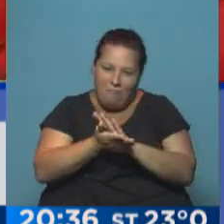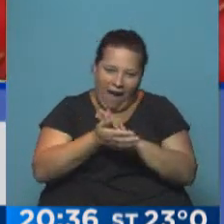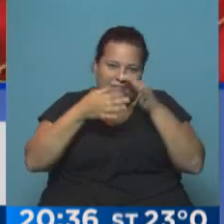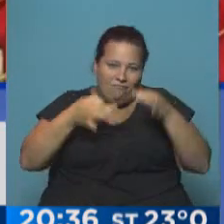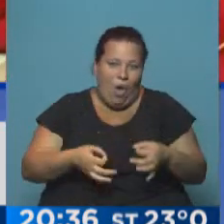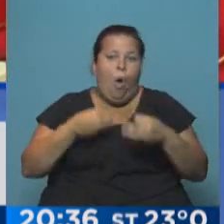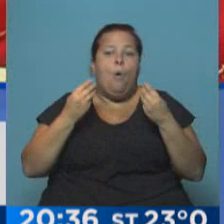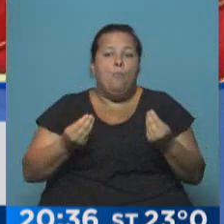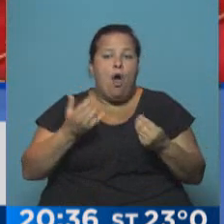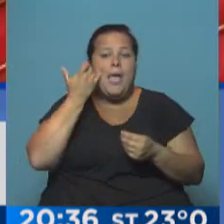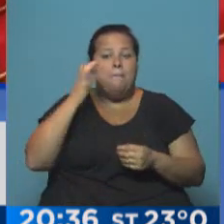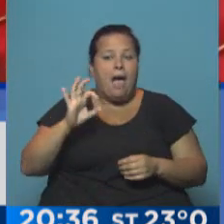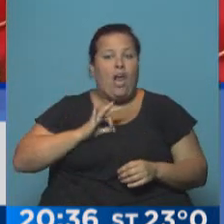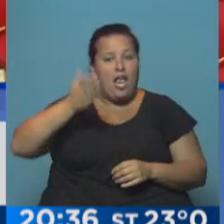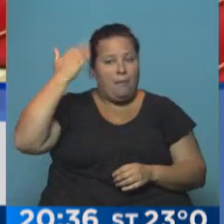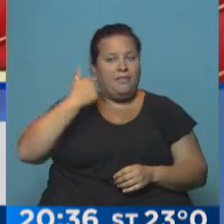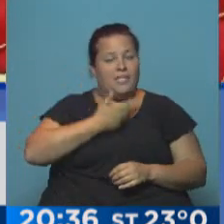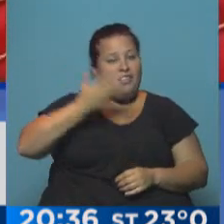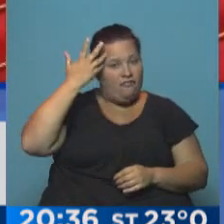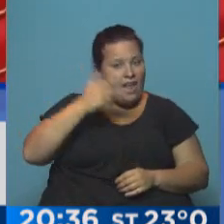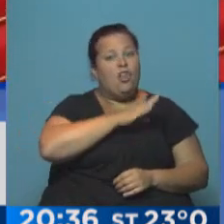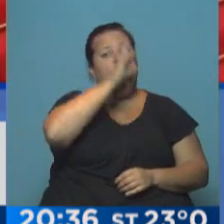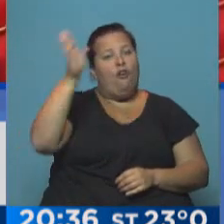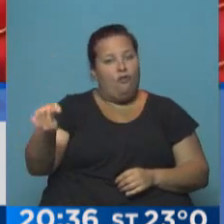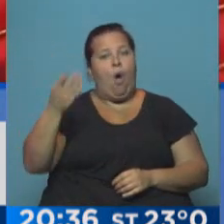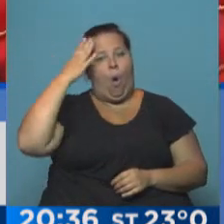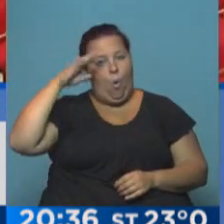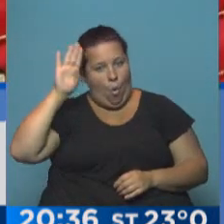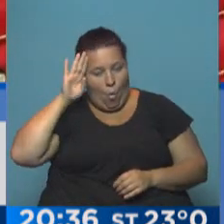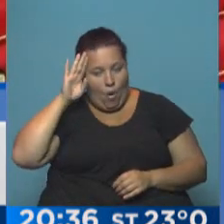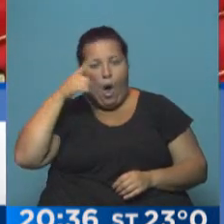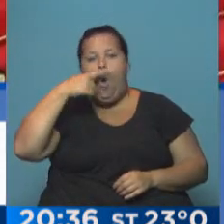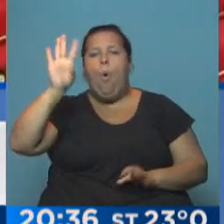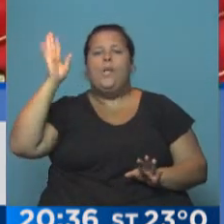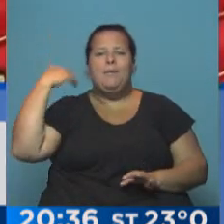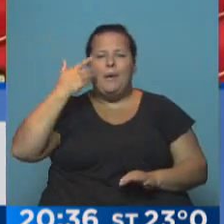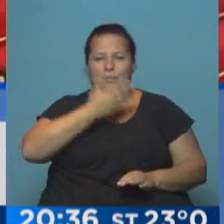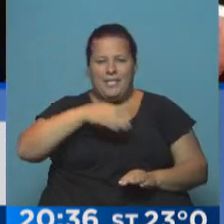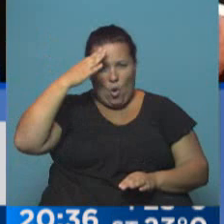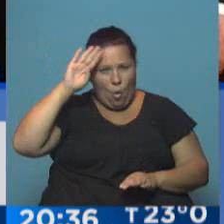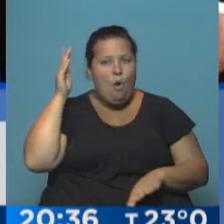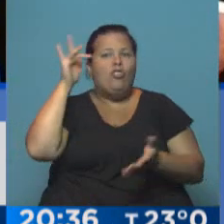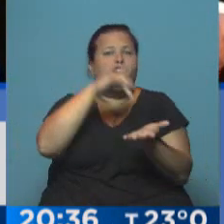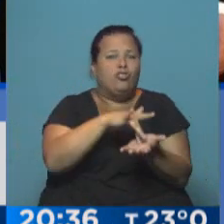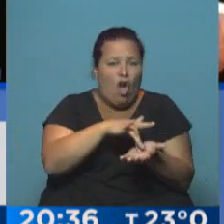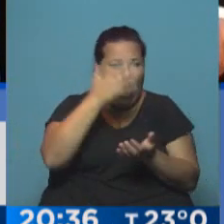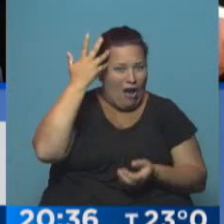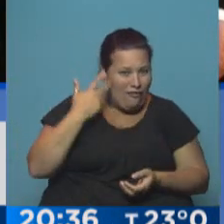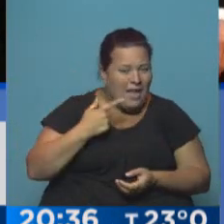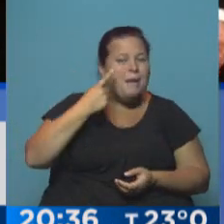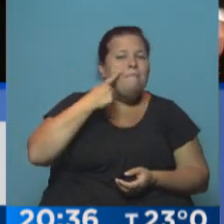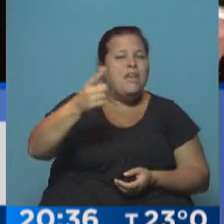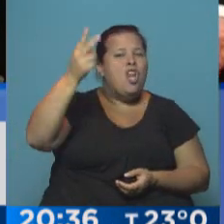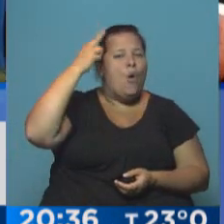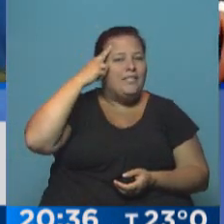diplomacia, porque mayo del año pasado el presidente de Francia visitó la isla. La última vez que un presidente de Cuba estuvo en Francia fue en